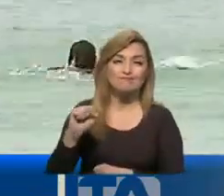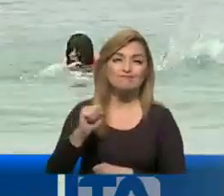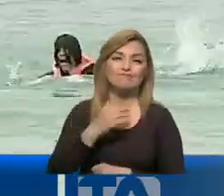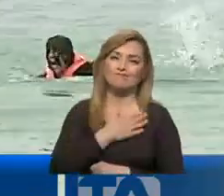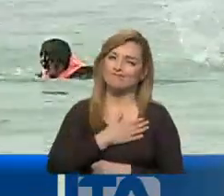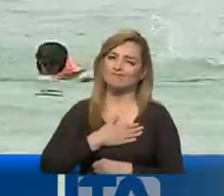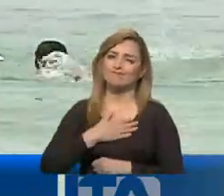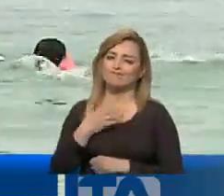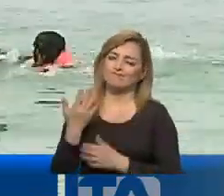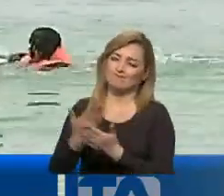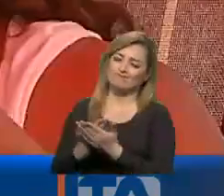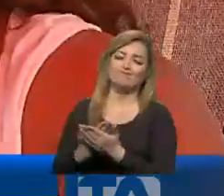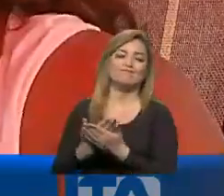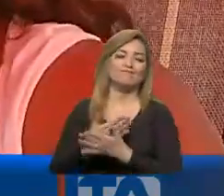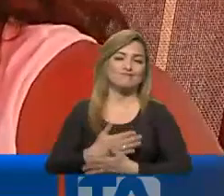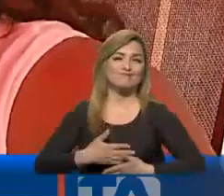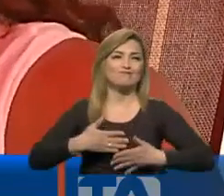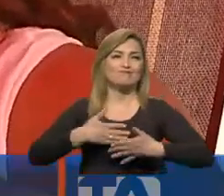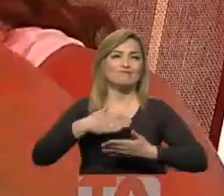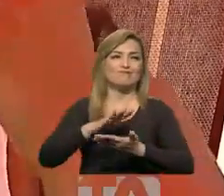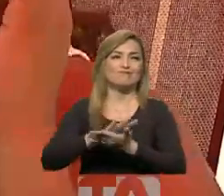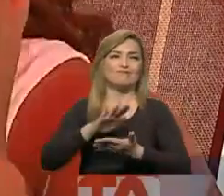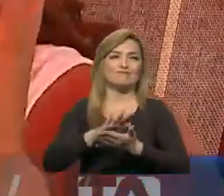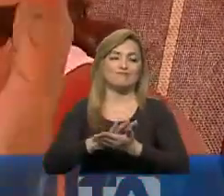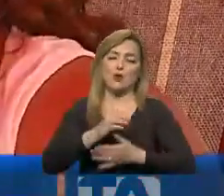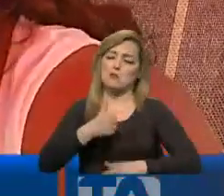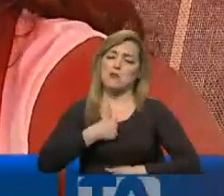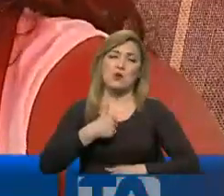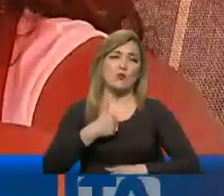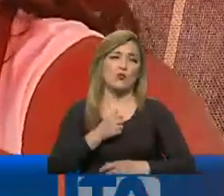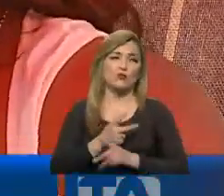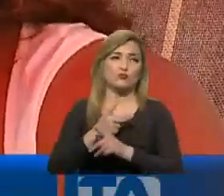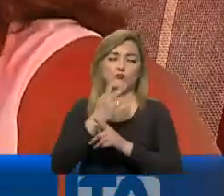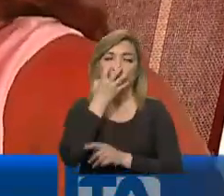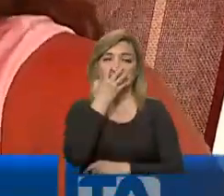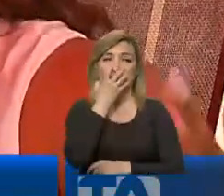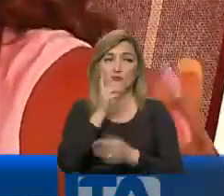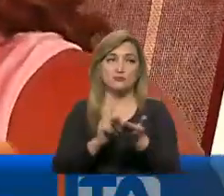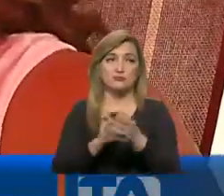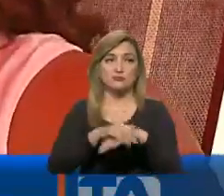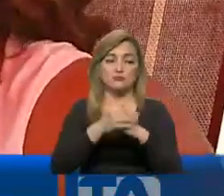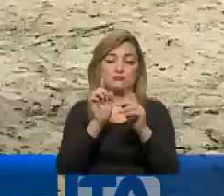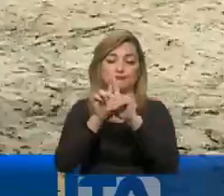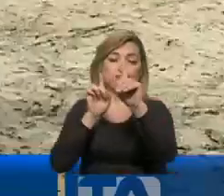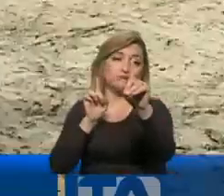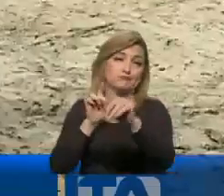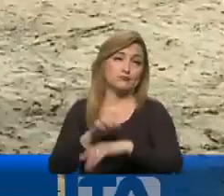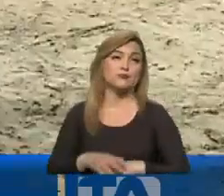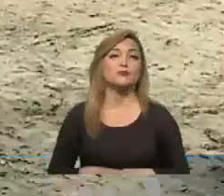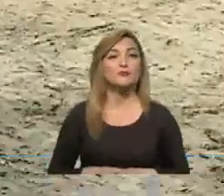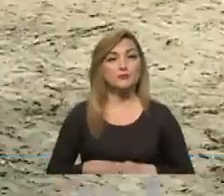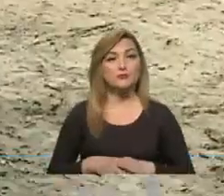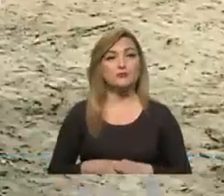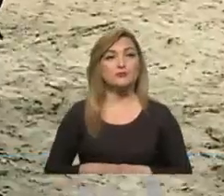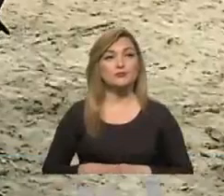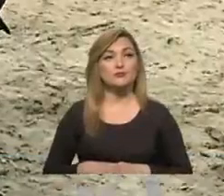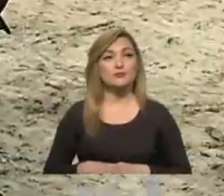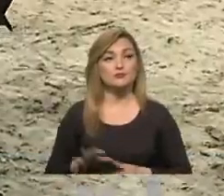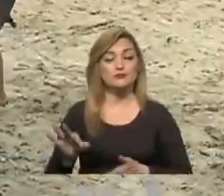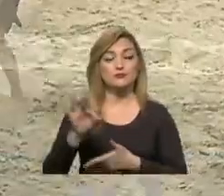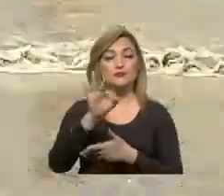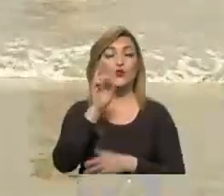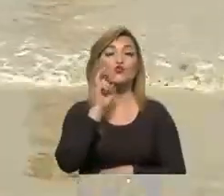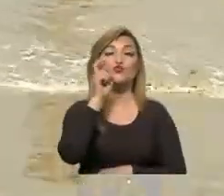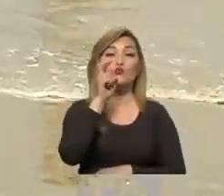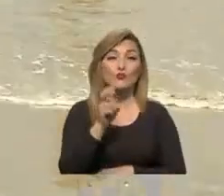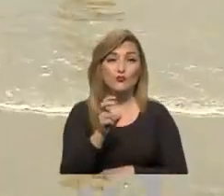para que disfruten con calma. Tú mismo cuidas, poniéndote mascarilla, colger, distanciamiento. Los representantes del sector